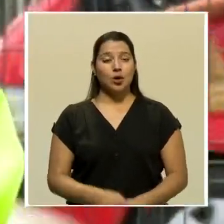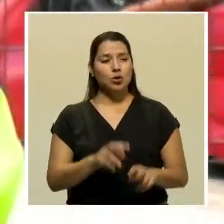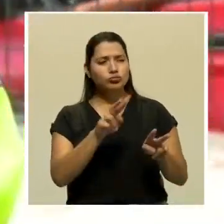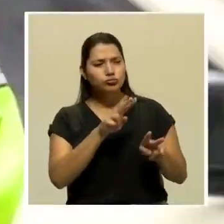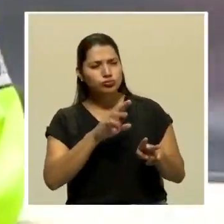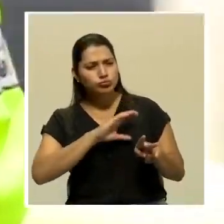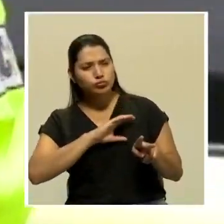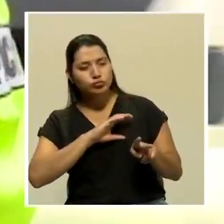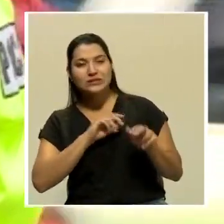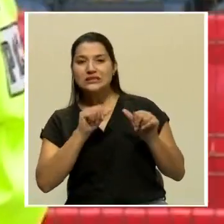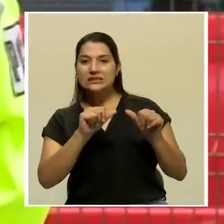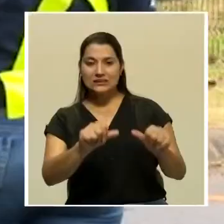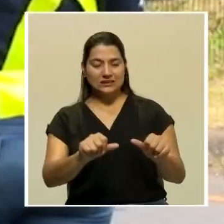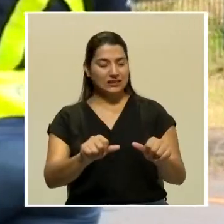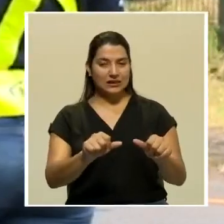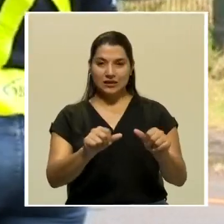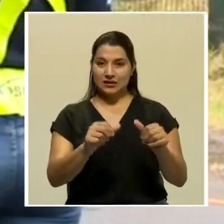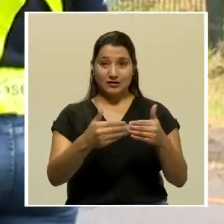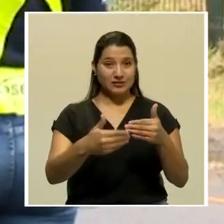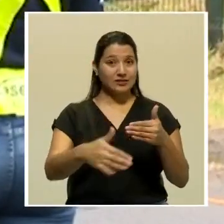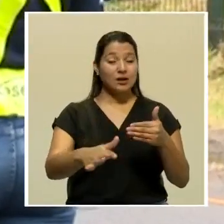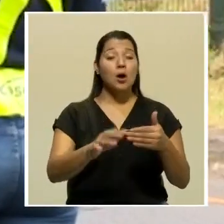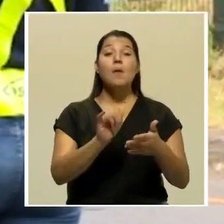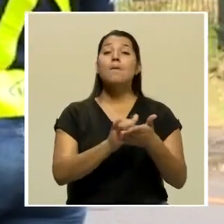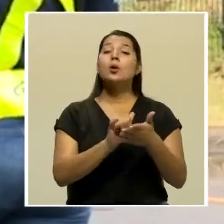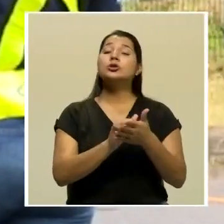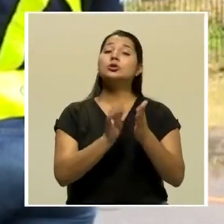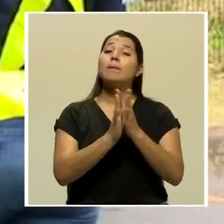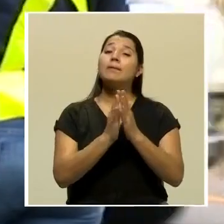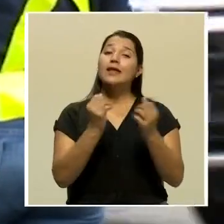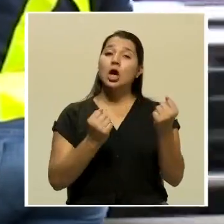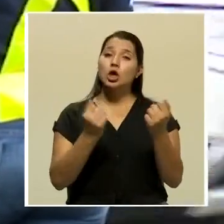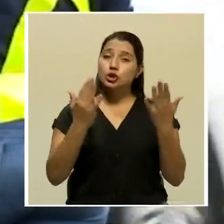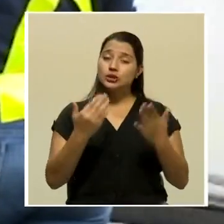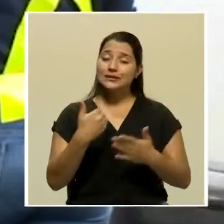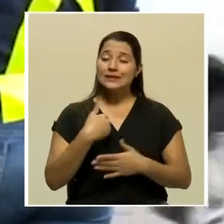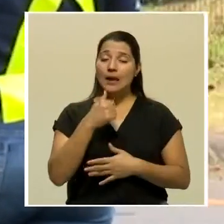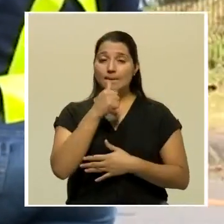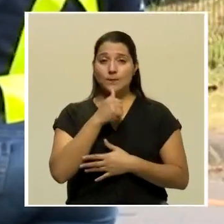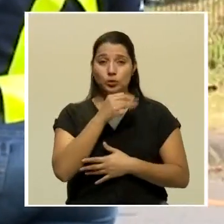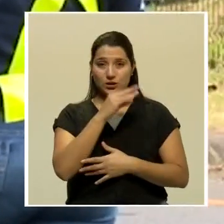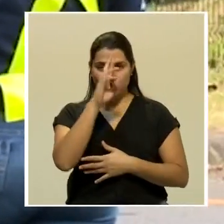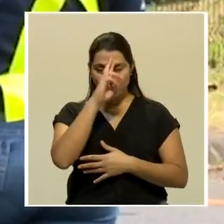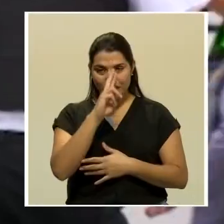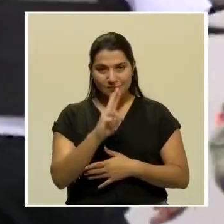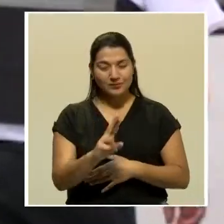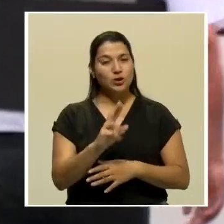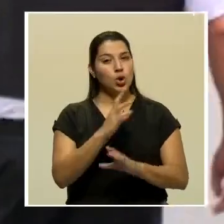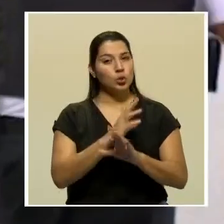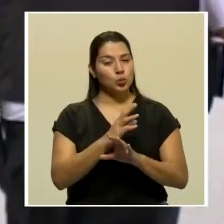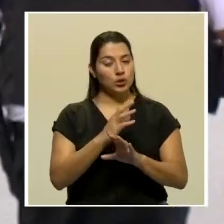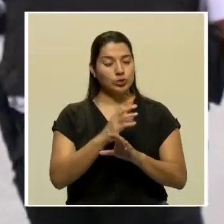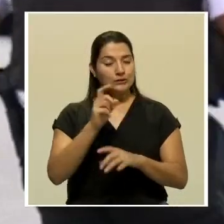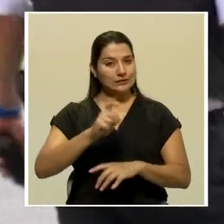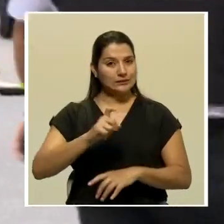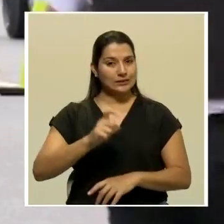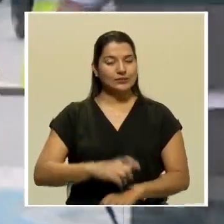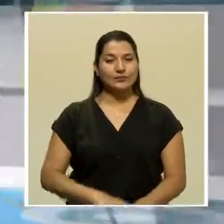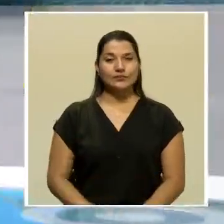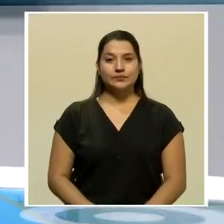tránsito continuarán durante estos días, por eso solicitan a los conductores ser prudentes y acatar las medidas respectivas.